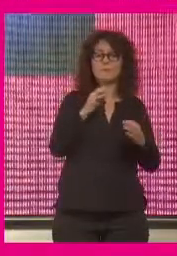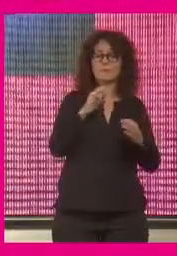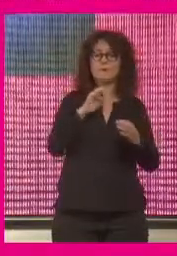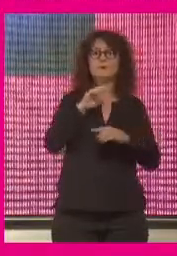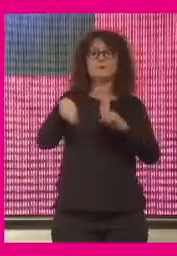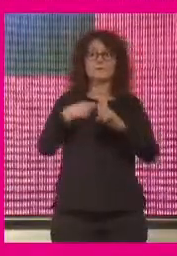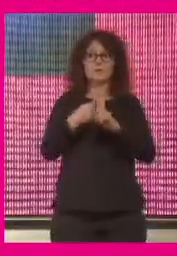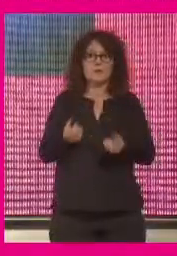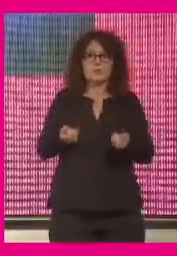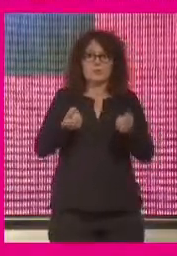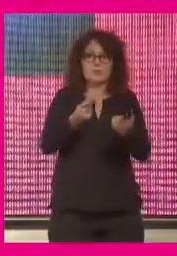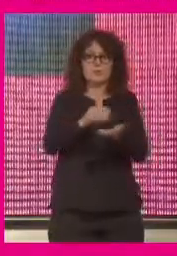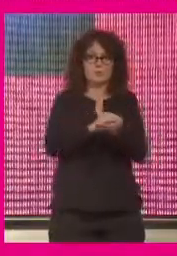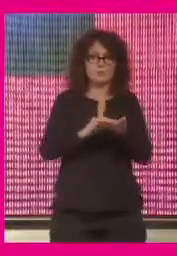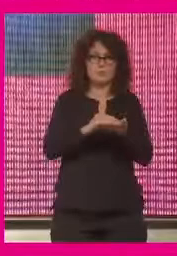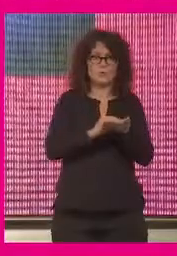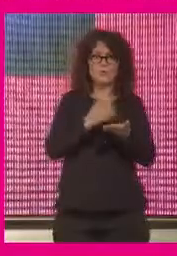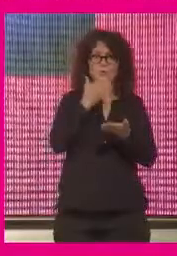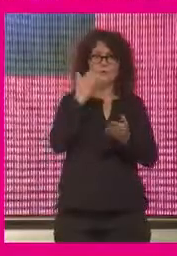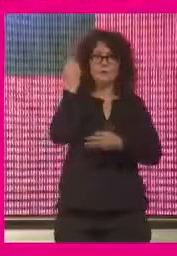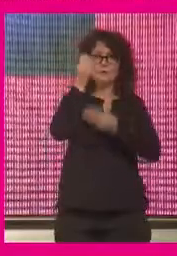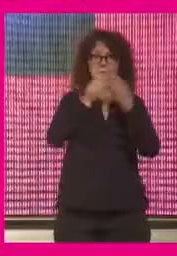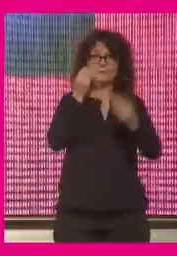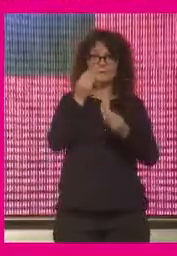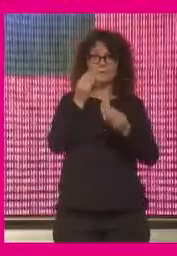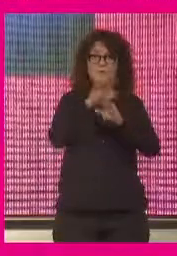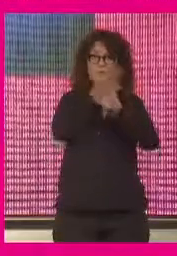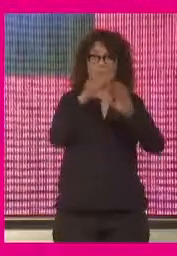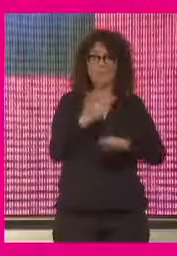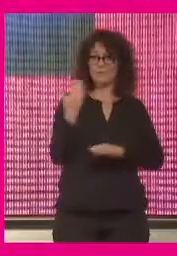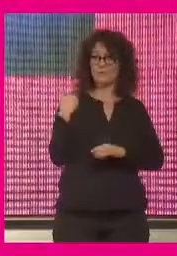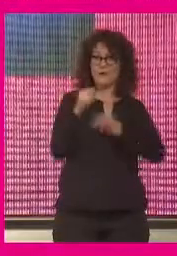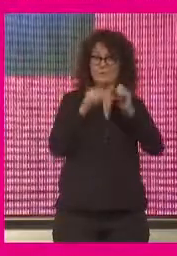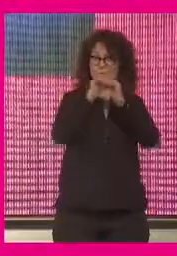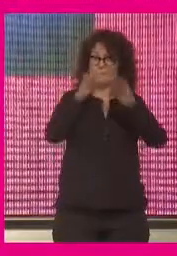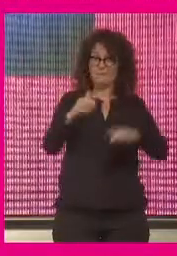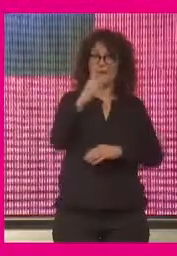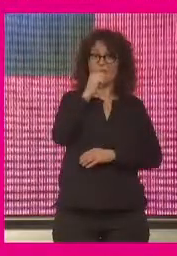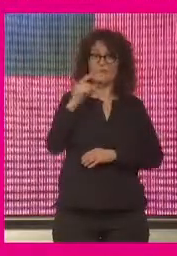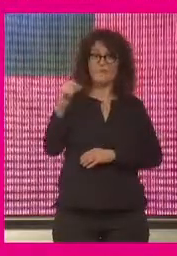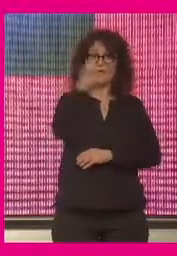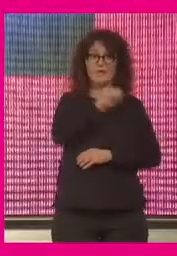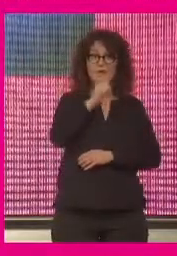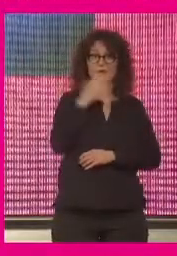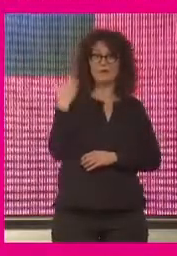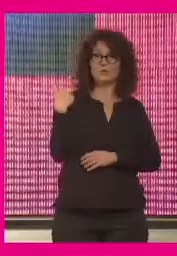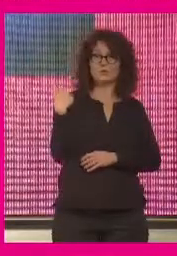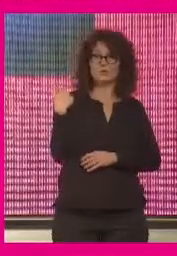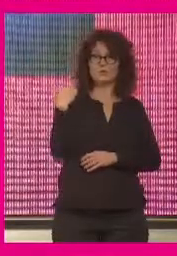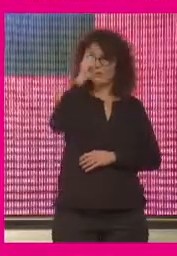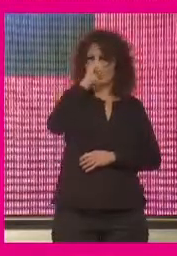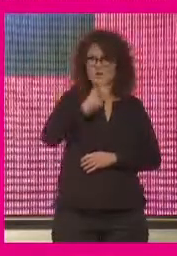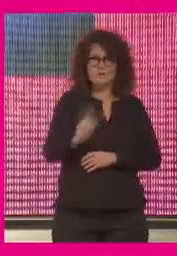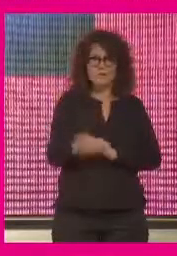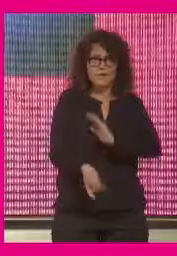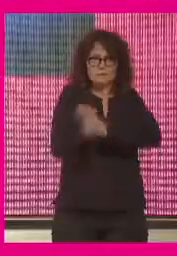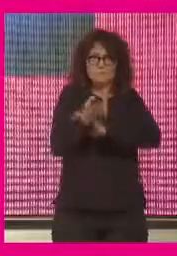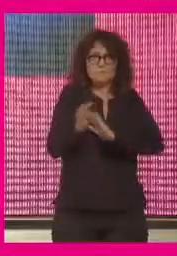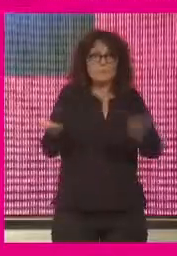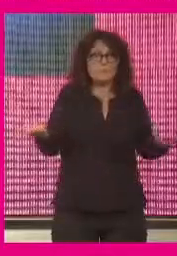porque si pensamos en la última gran pandemia de hace 100 años cuando ocurrió no sabían que estaba pasando ahora tenemos